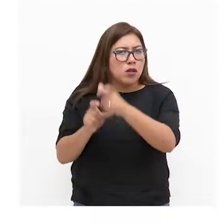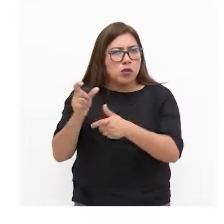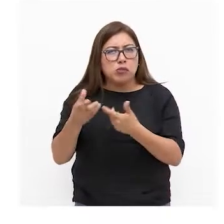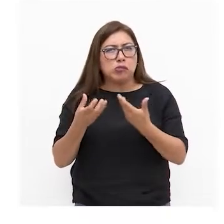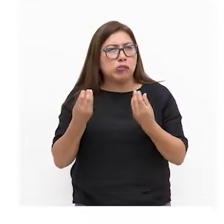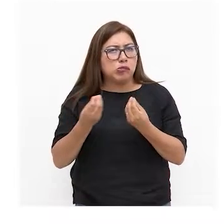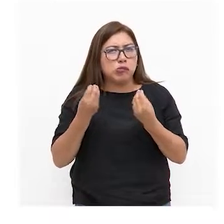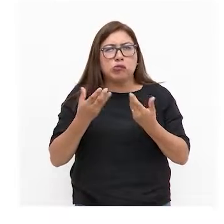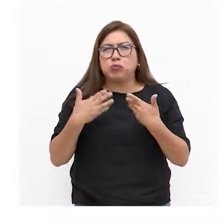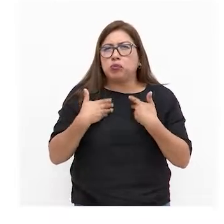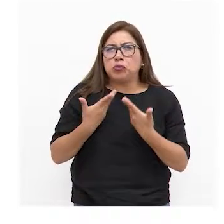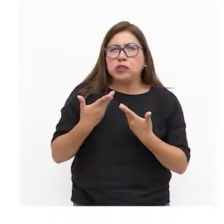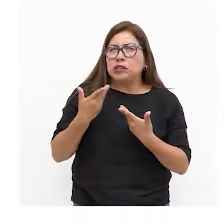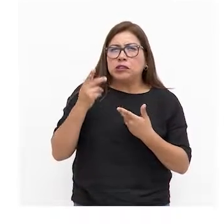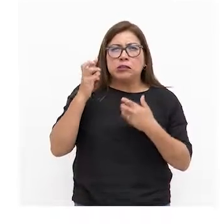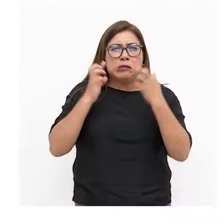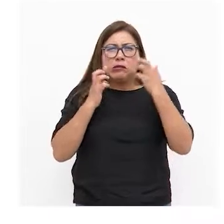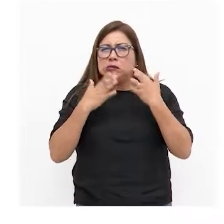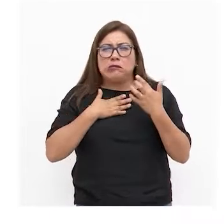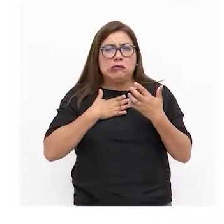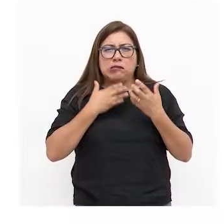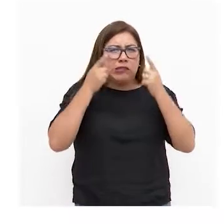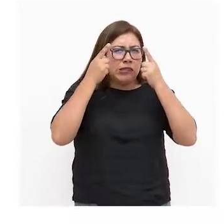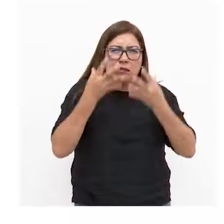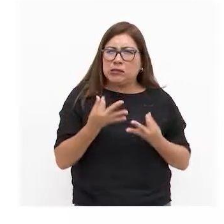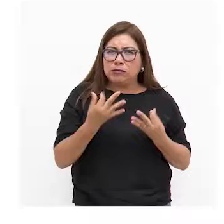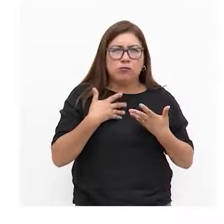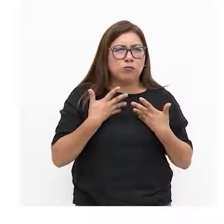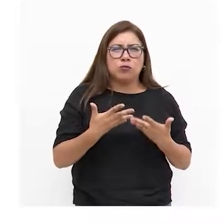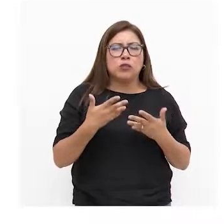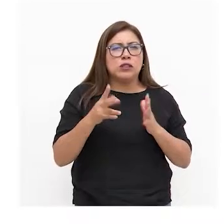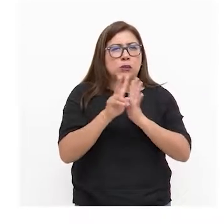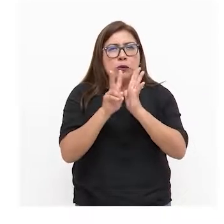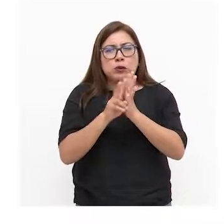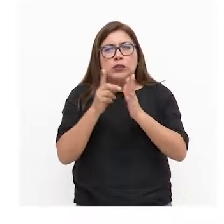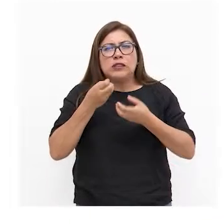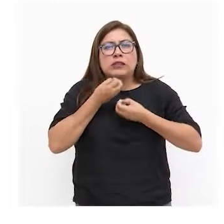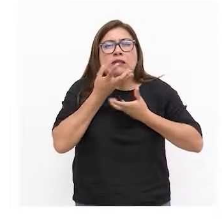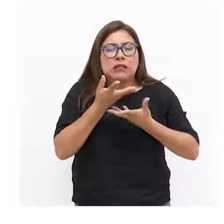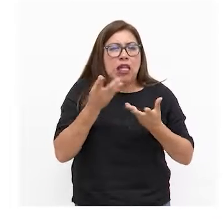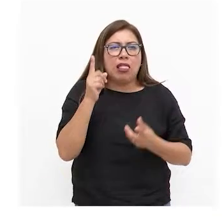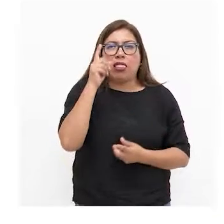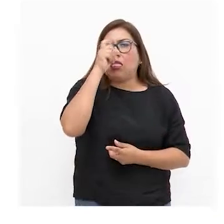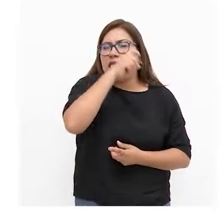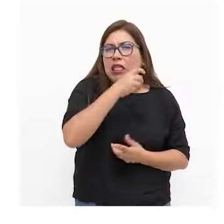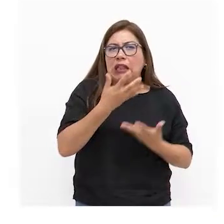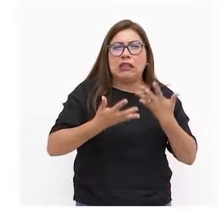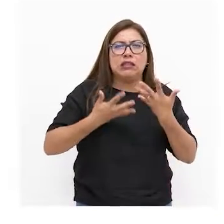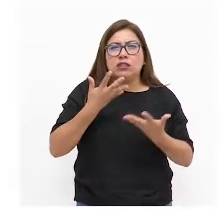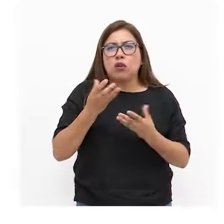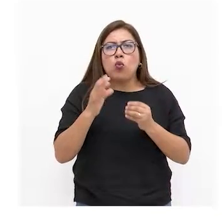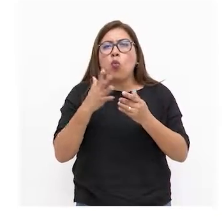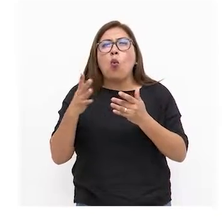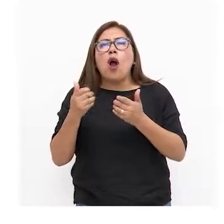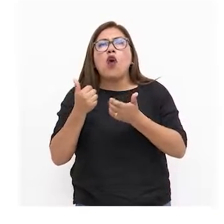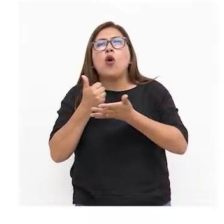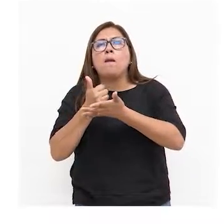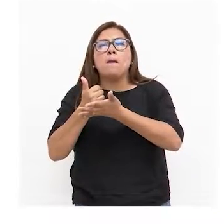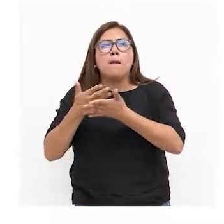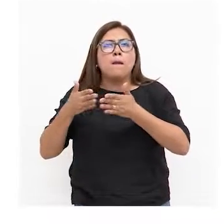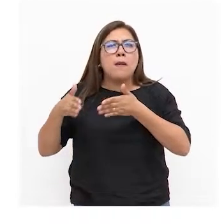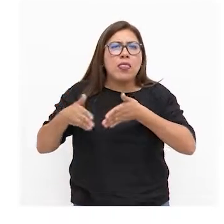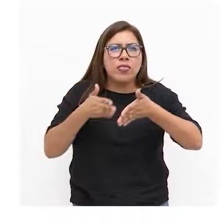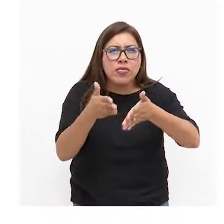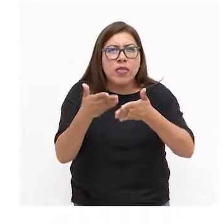que no pueden formar una voluntad o que pudiendo formarla no la pueden comunicar porque no existe un canal de